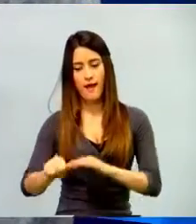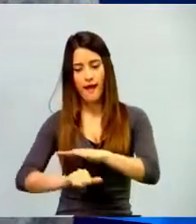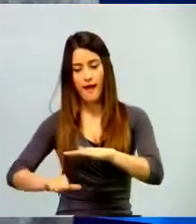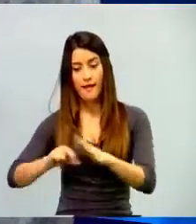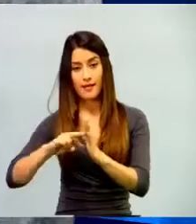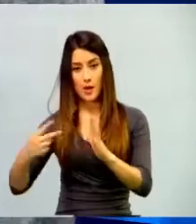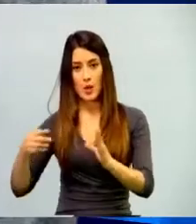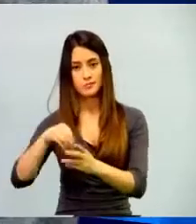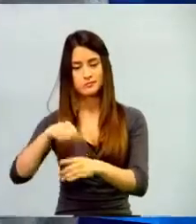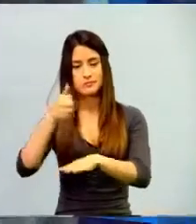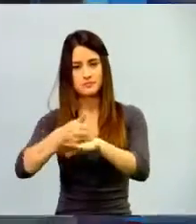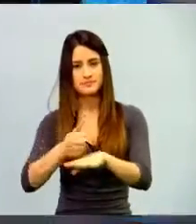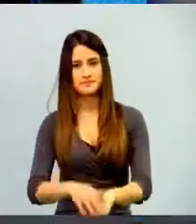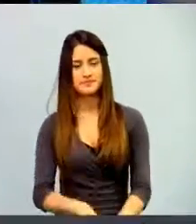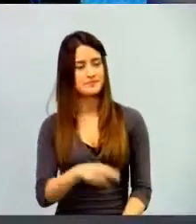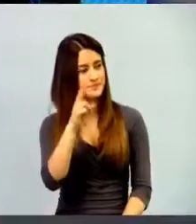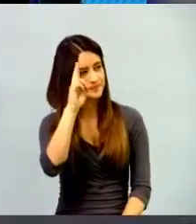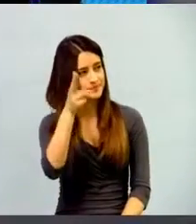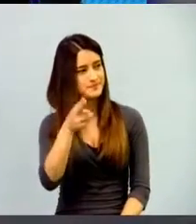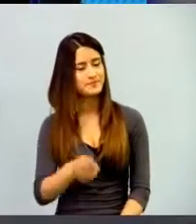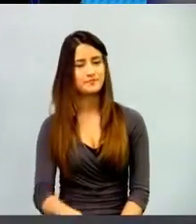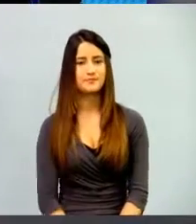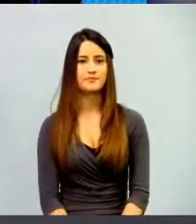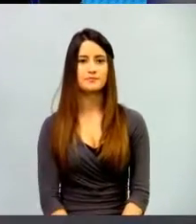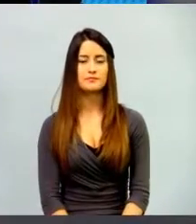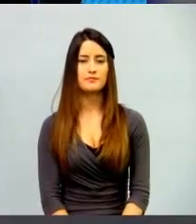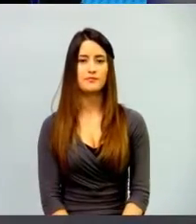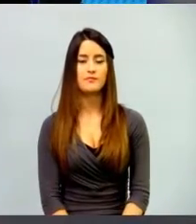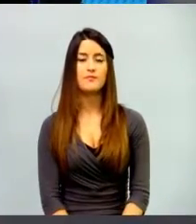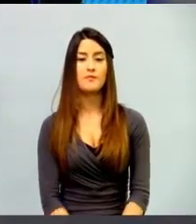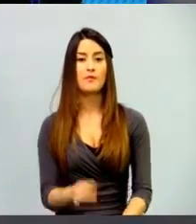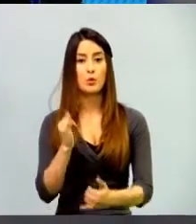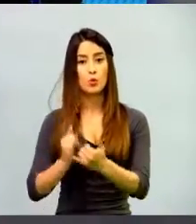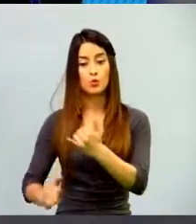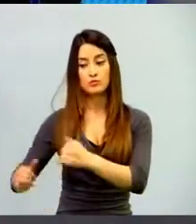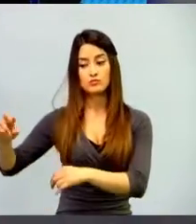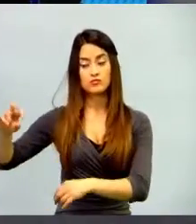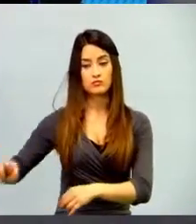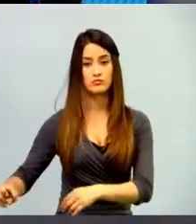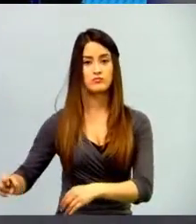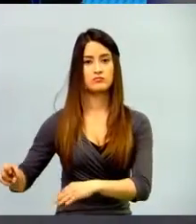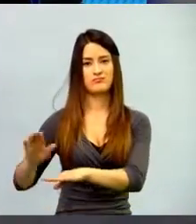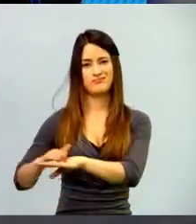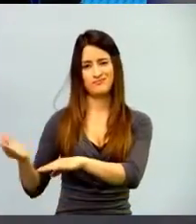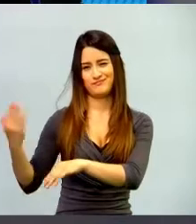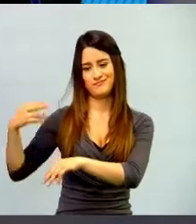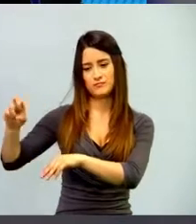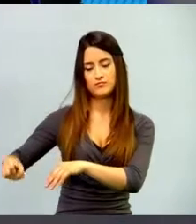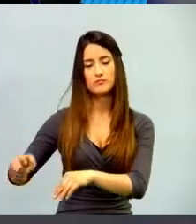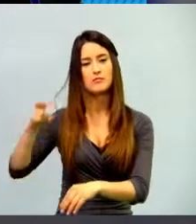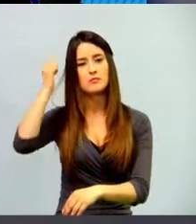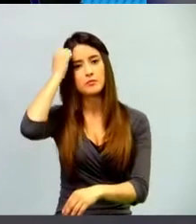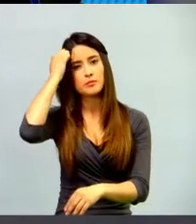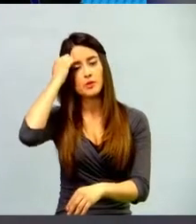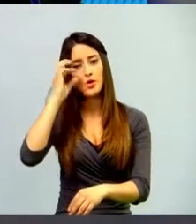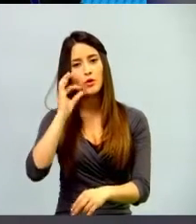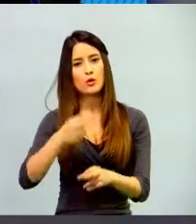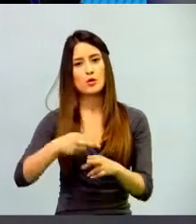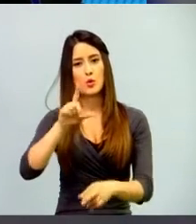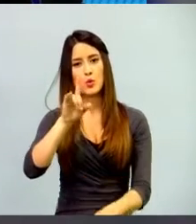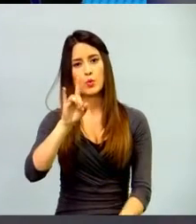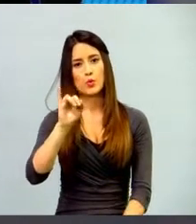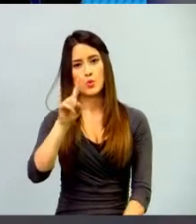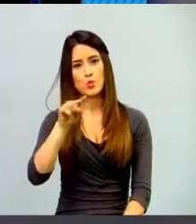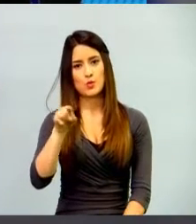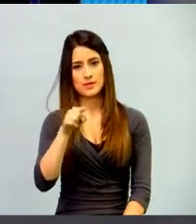Hola. Bueno, y por último tenemos como invitado al docente Luis Carlos